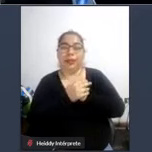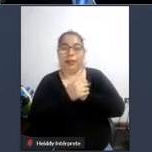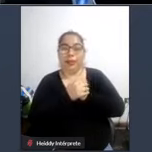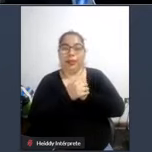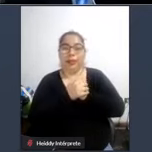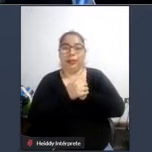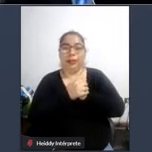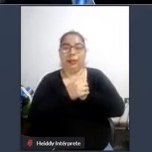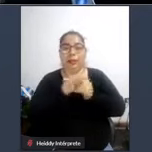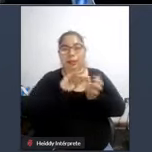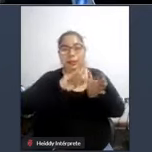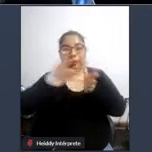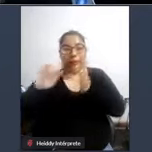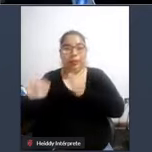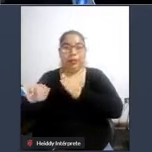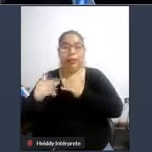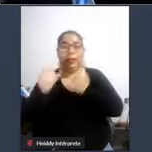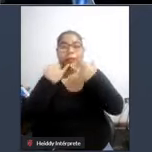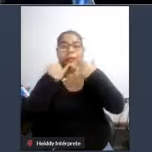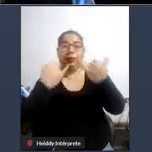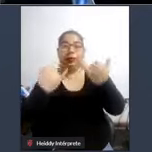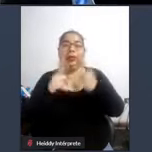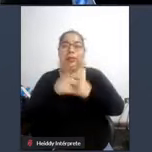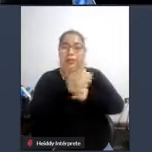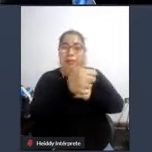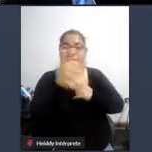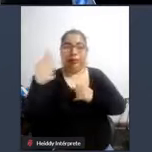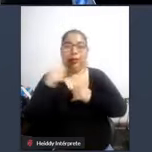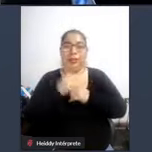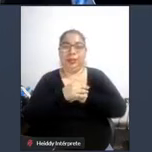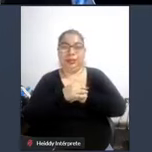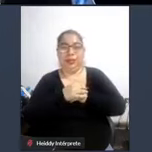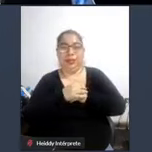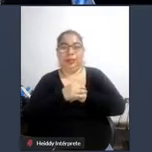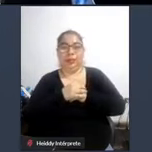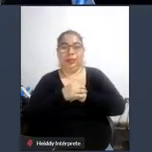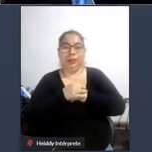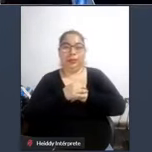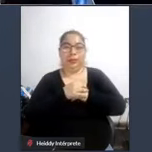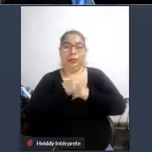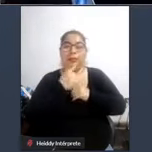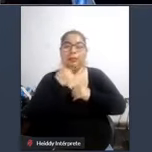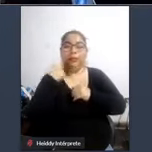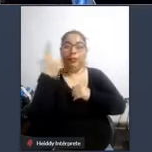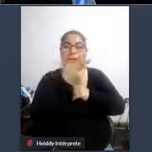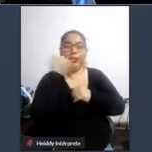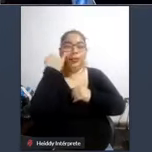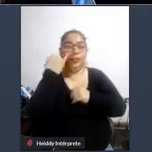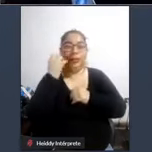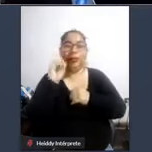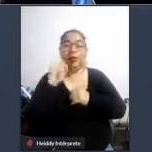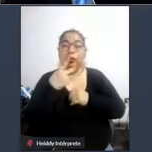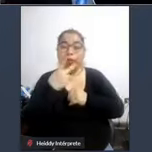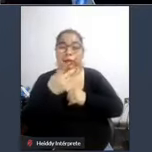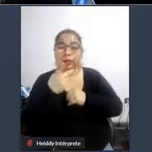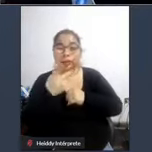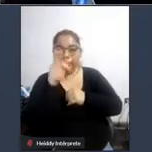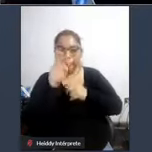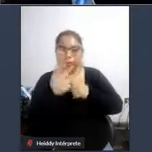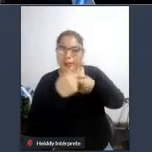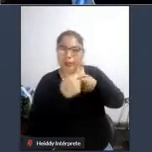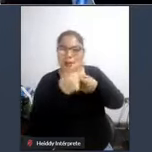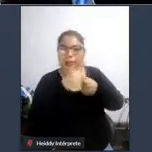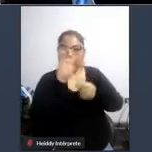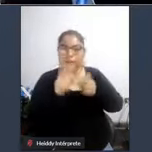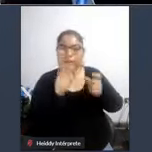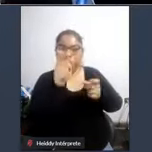aparte de aparte de la información que tienen ellos en todas las instituciones que atienden a las personas los comedores